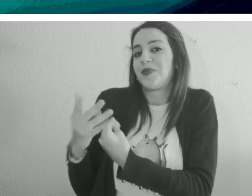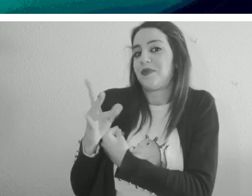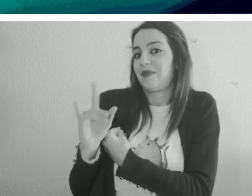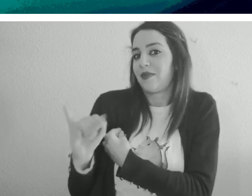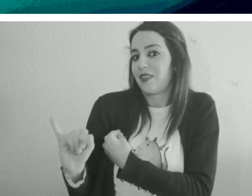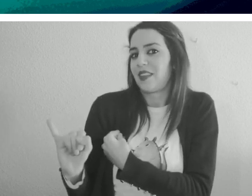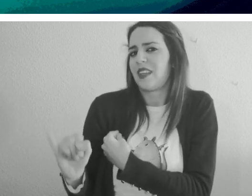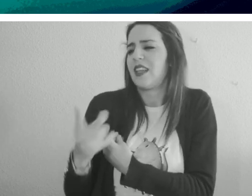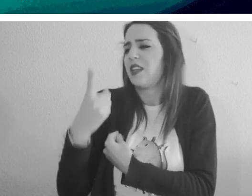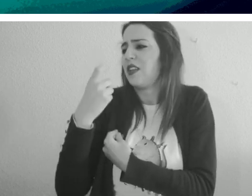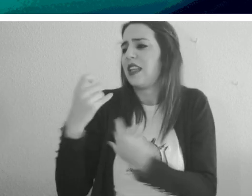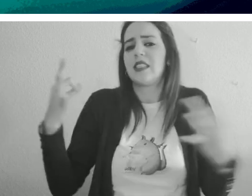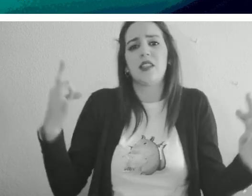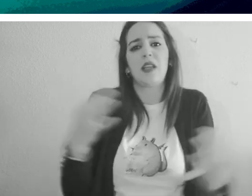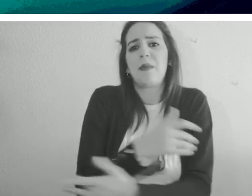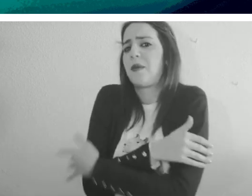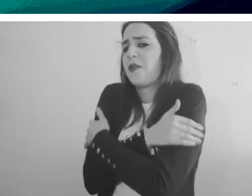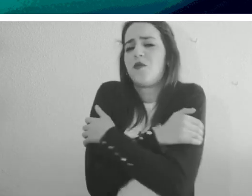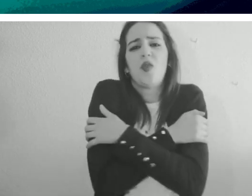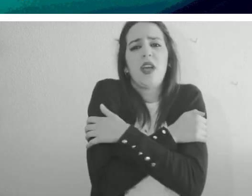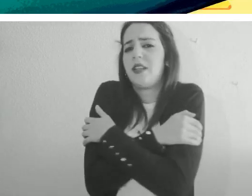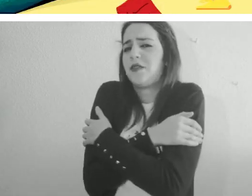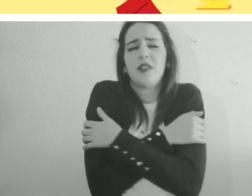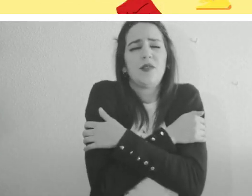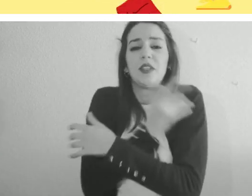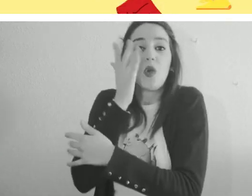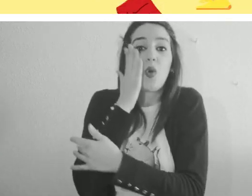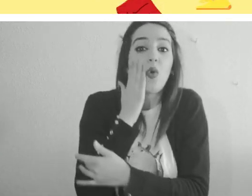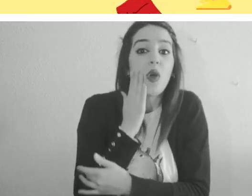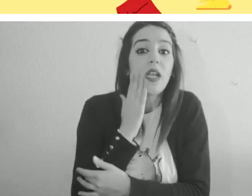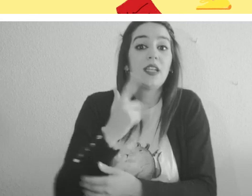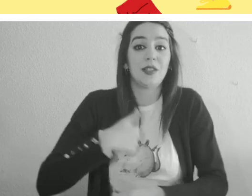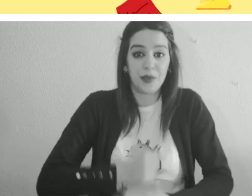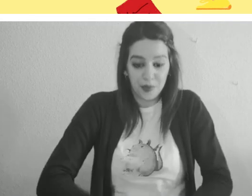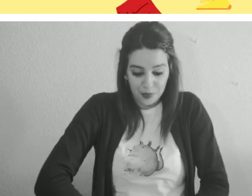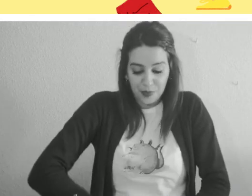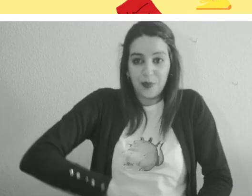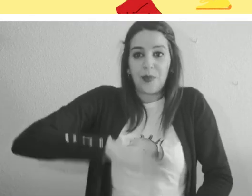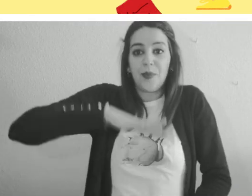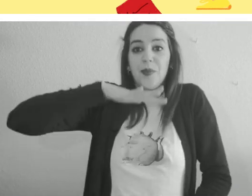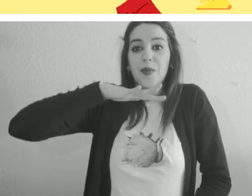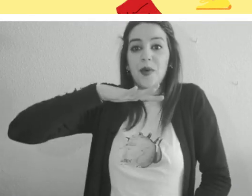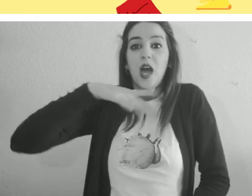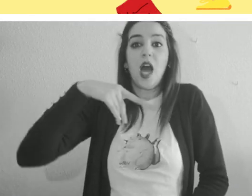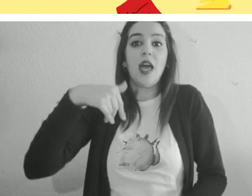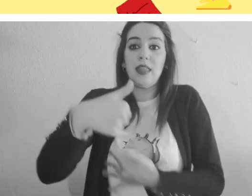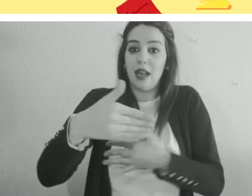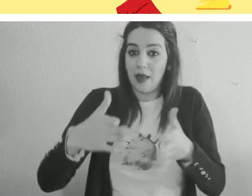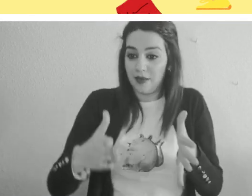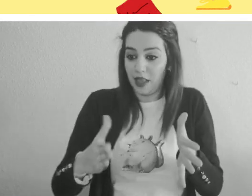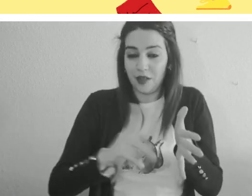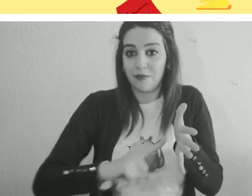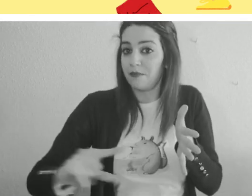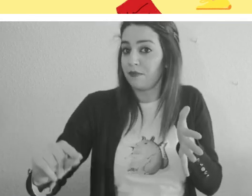abrazarme fuerte, fuerte, fuerte con cariño para coger energía y no salir de la habitación. Porque